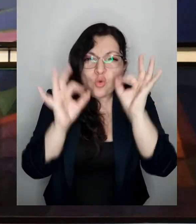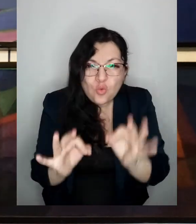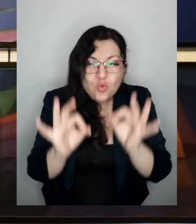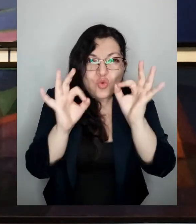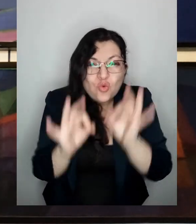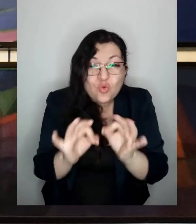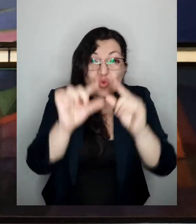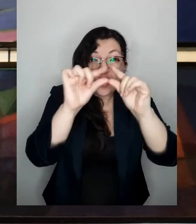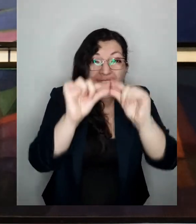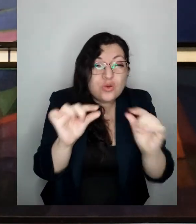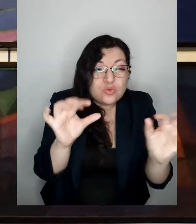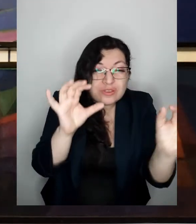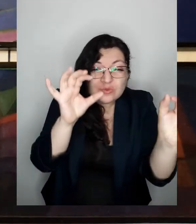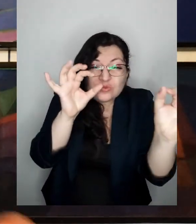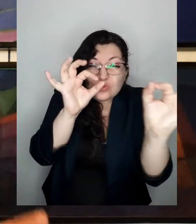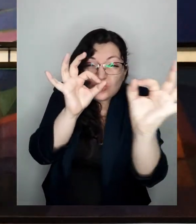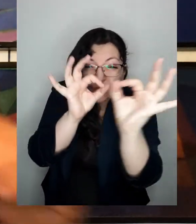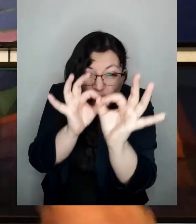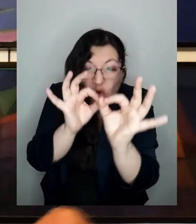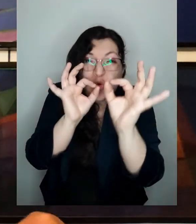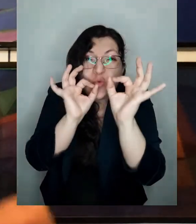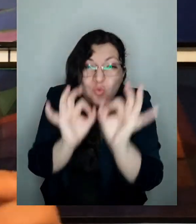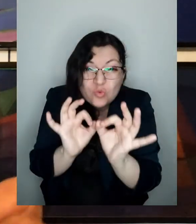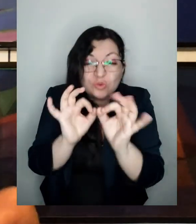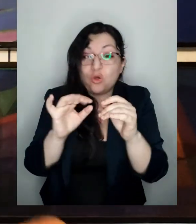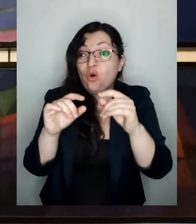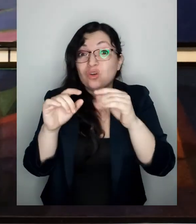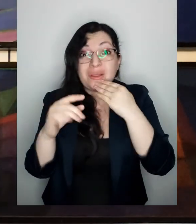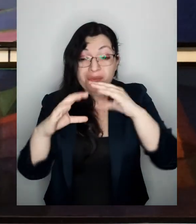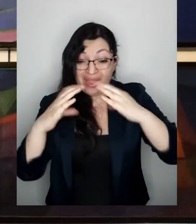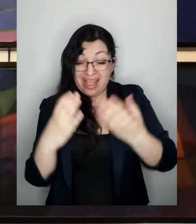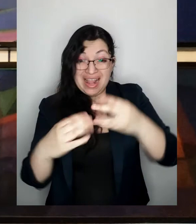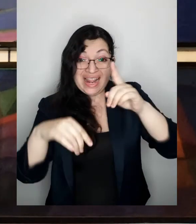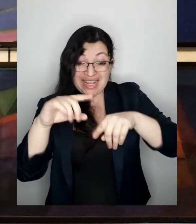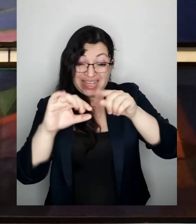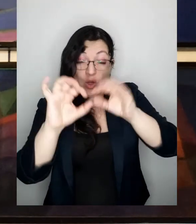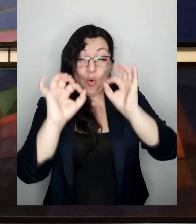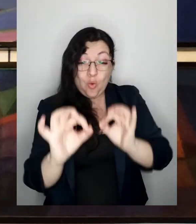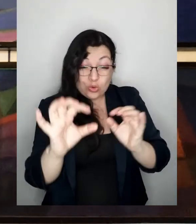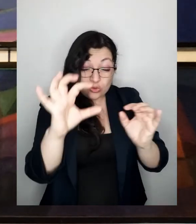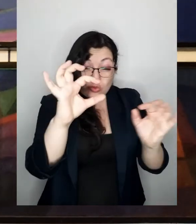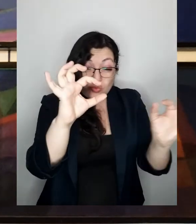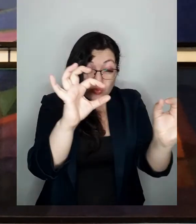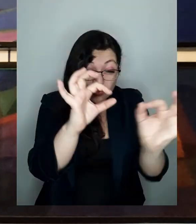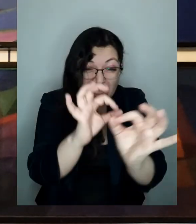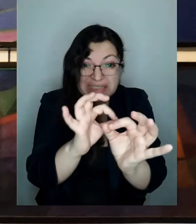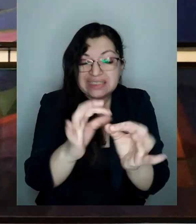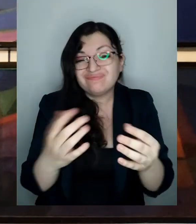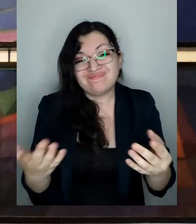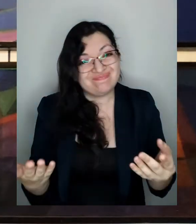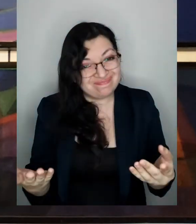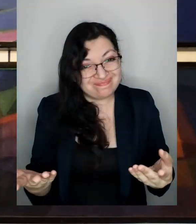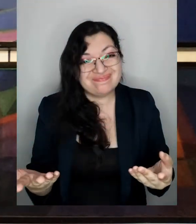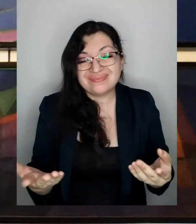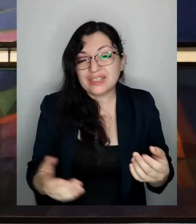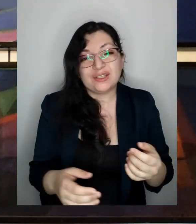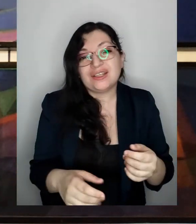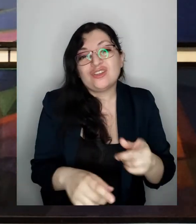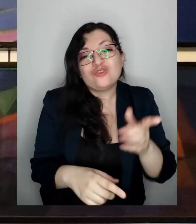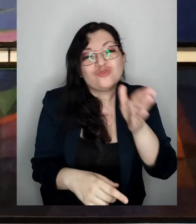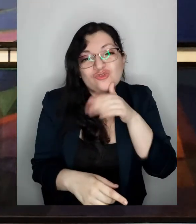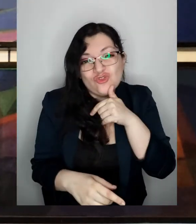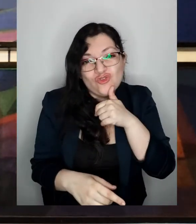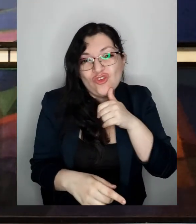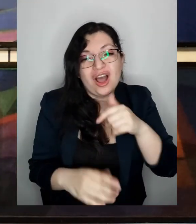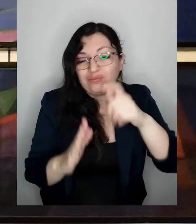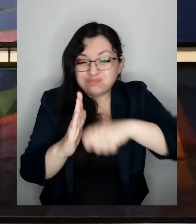luna a taparle justo la luz a la tierra o la tierra a taparle justo la luz a la luna y así es como no suceden eclipses todos los